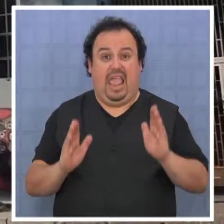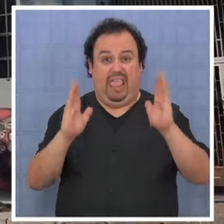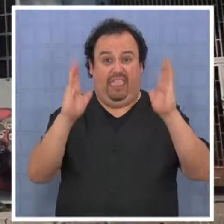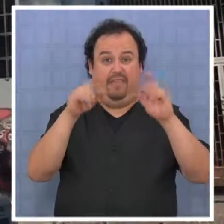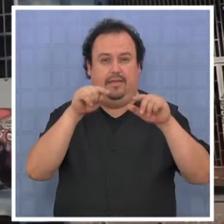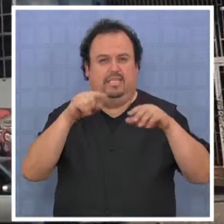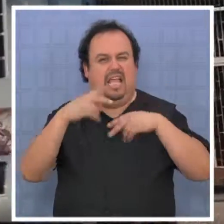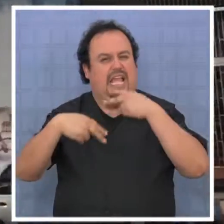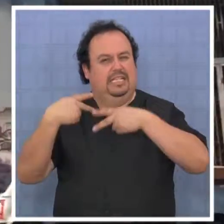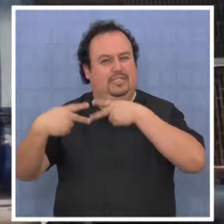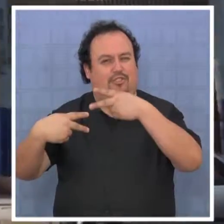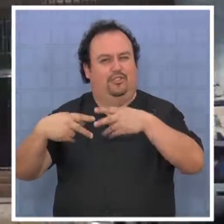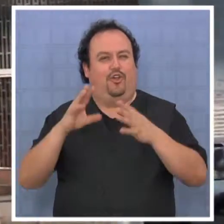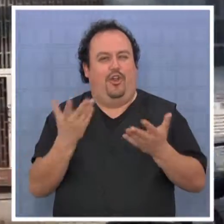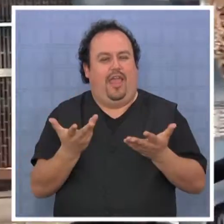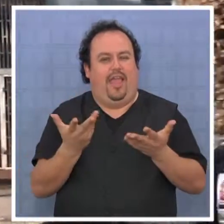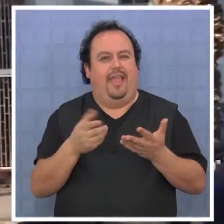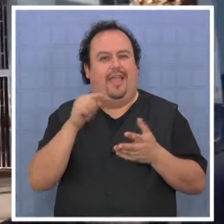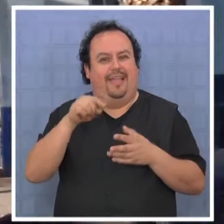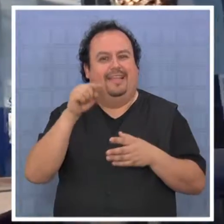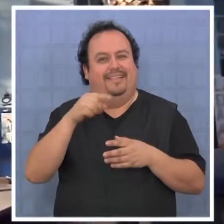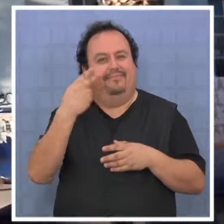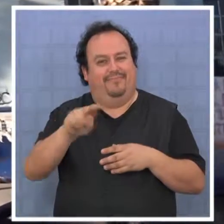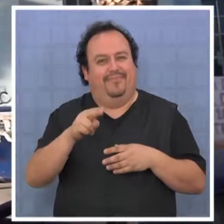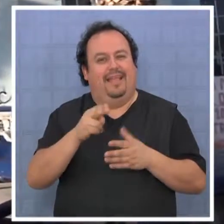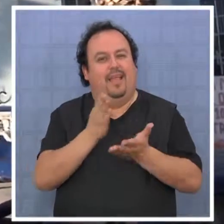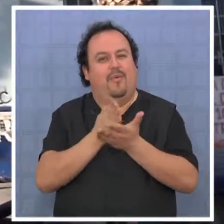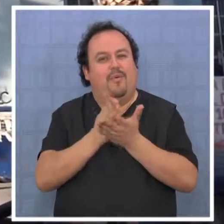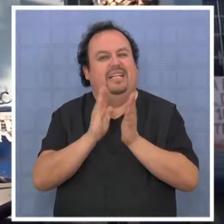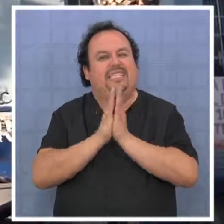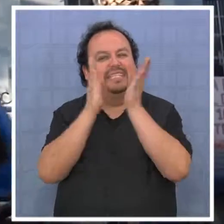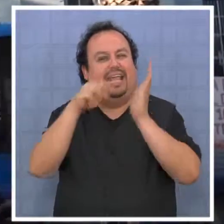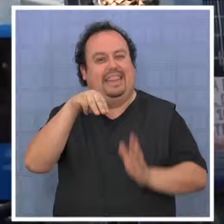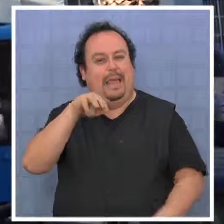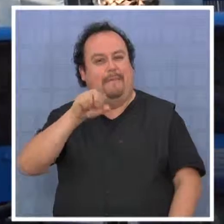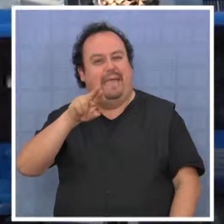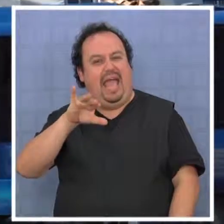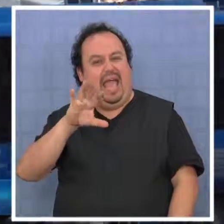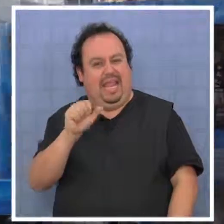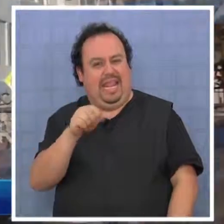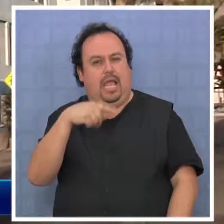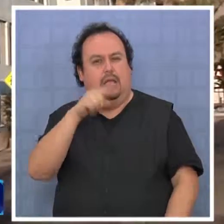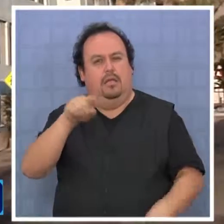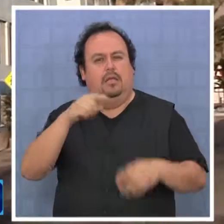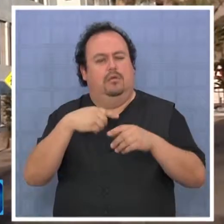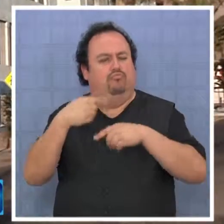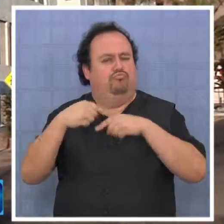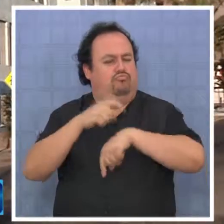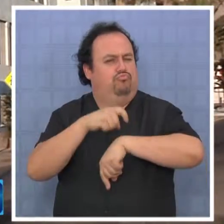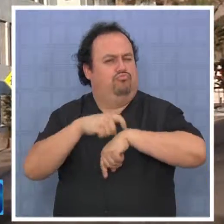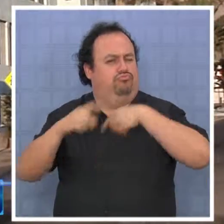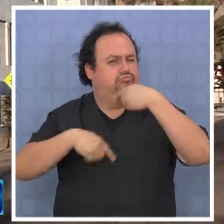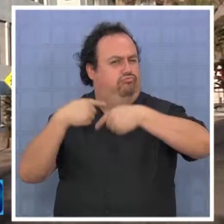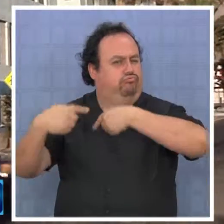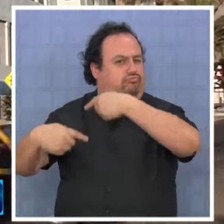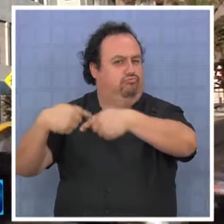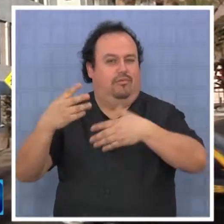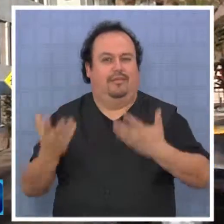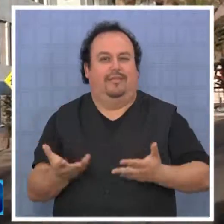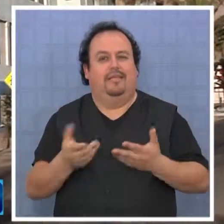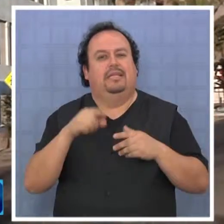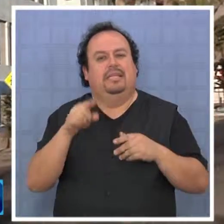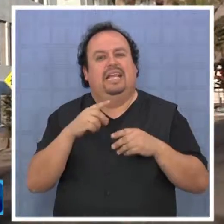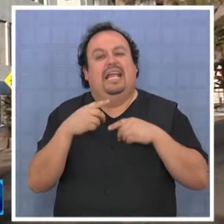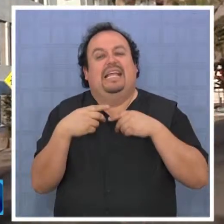Uno de los edificios con más historia y arraigo en Iquique era el que albergaba la Escuela Santa María, ya sea por las varias generaciones que